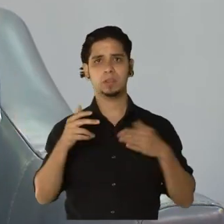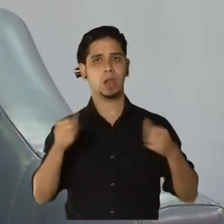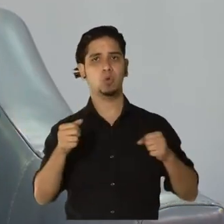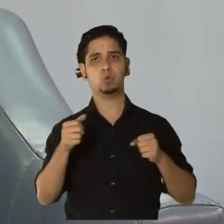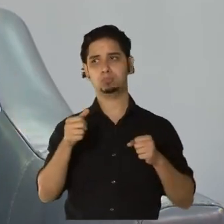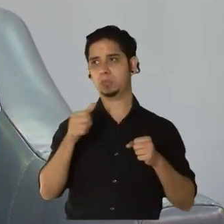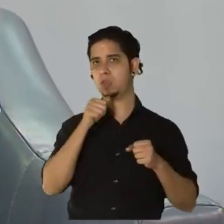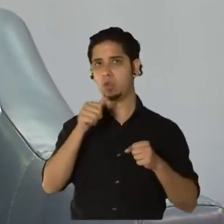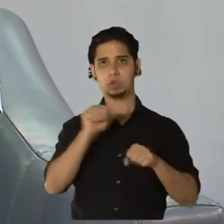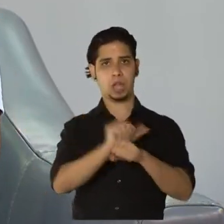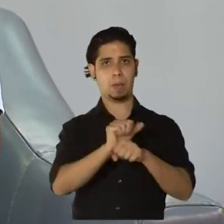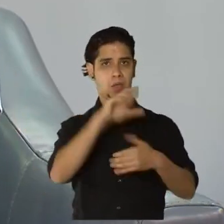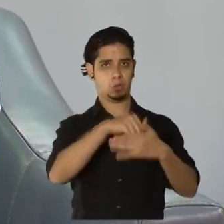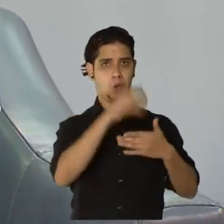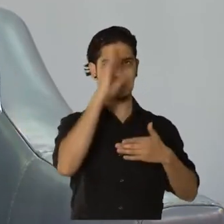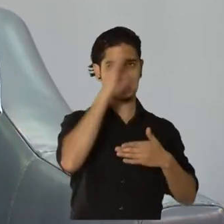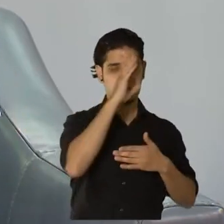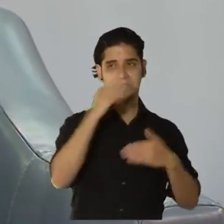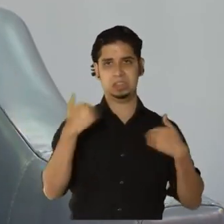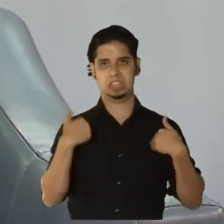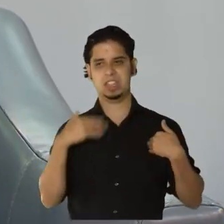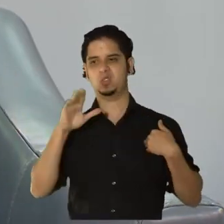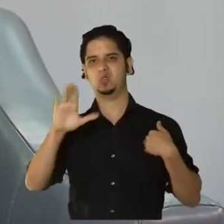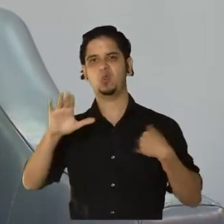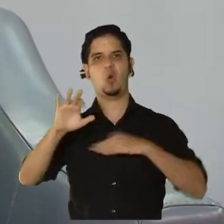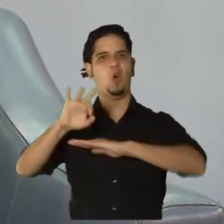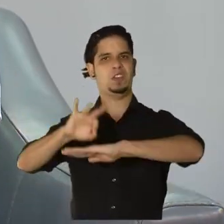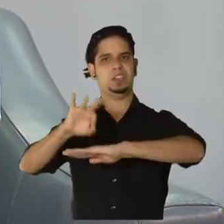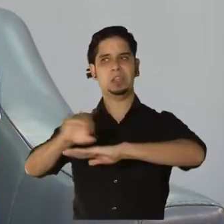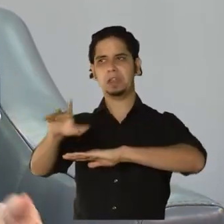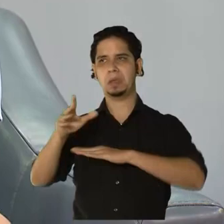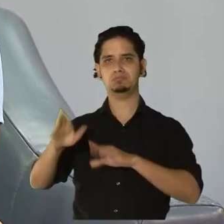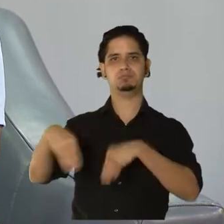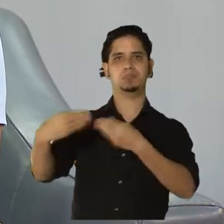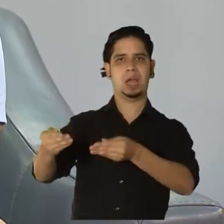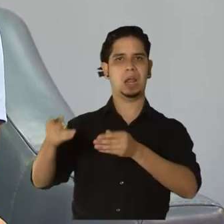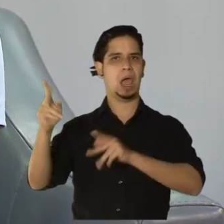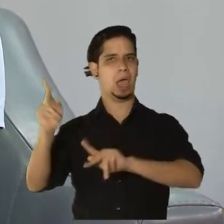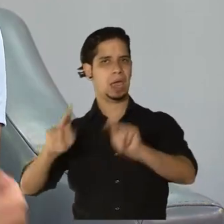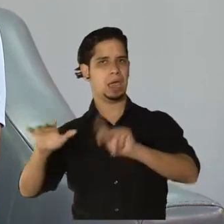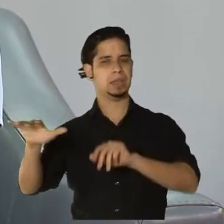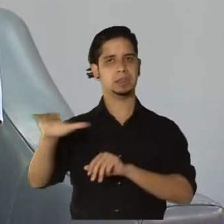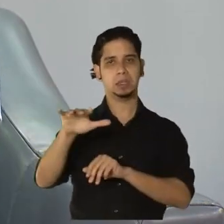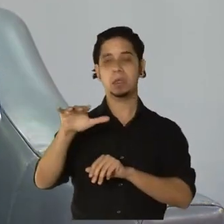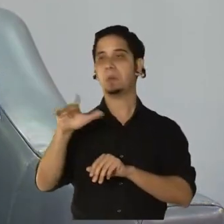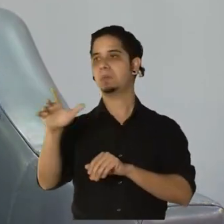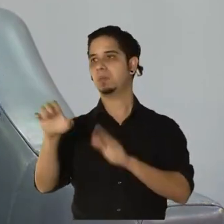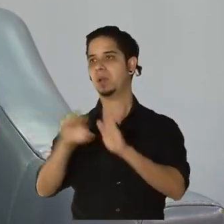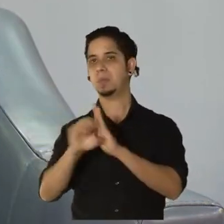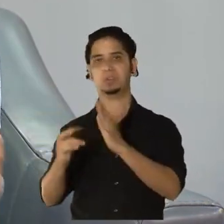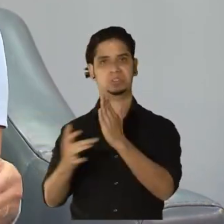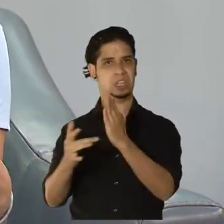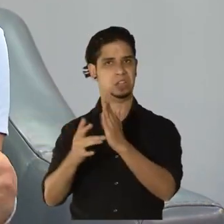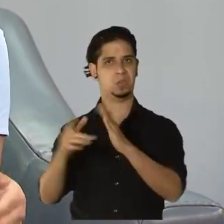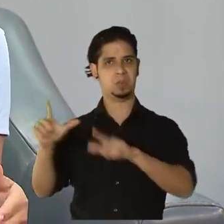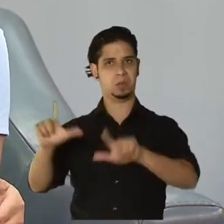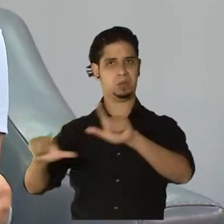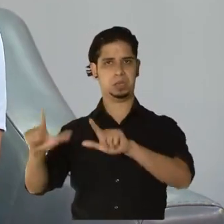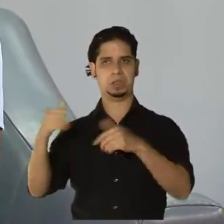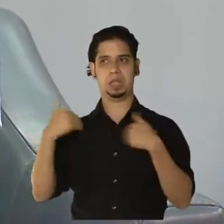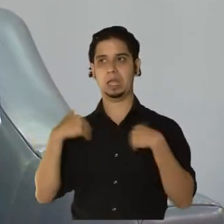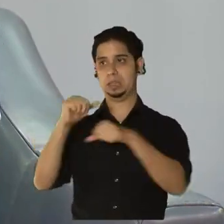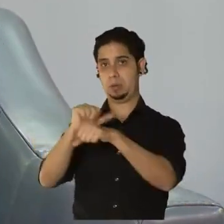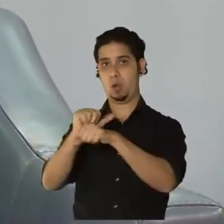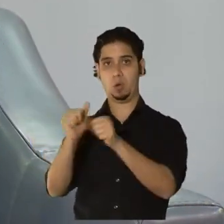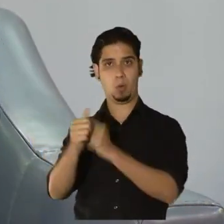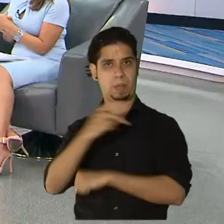independiente, ofrezca servicios ancilares también, ¿verdad? Personas que, técnicos de laboratorio, etcétera, que hagan trabajo con